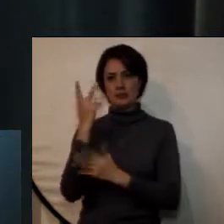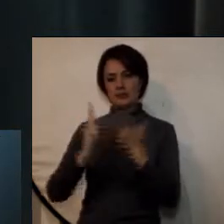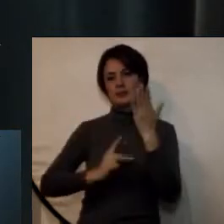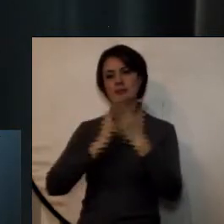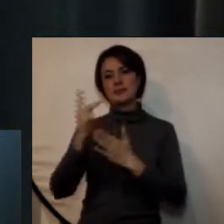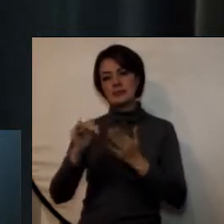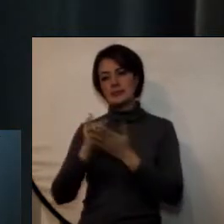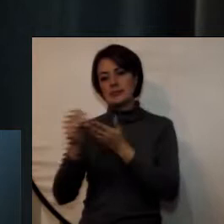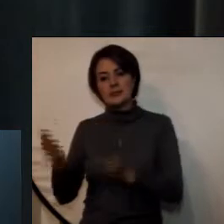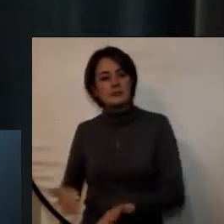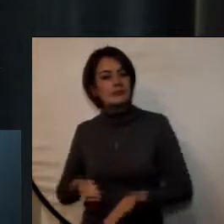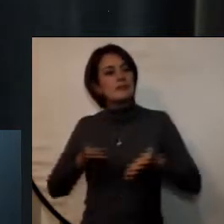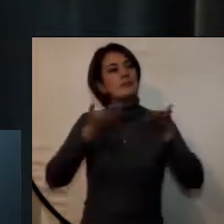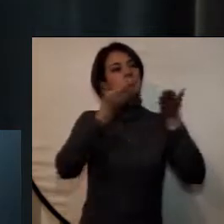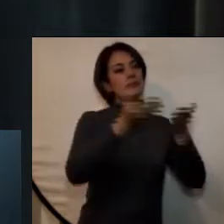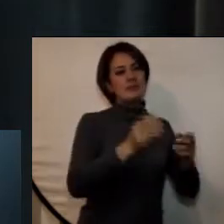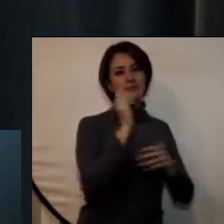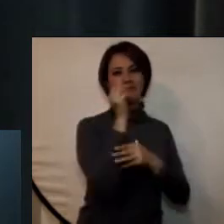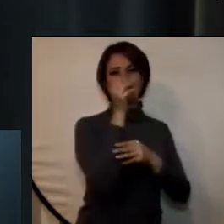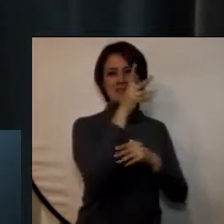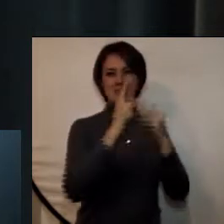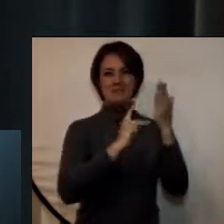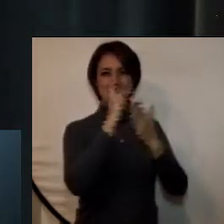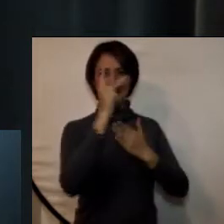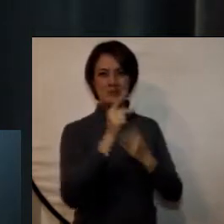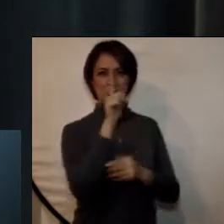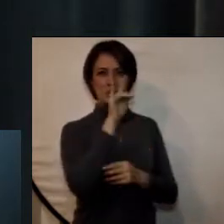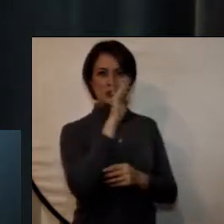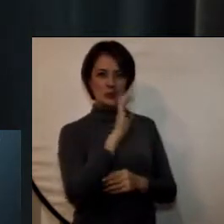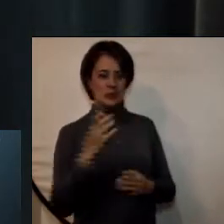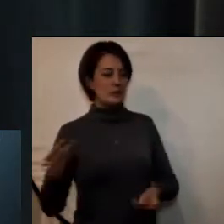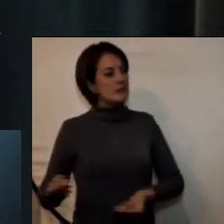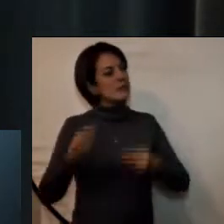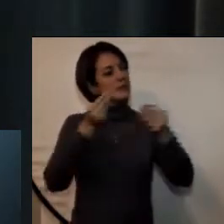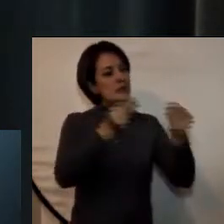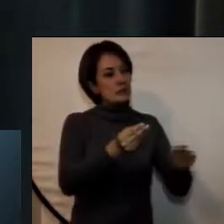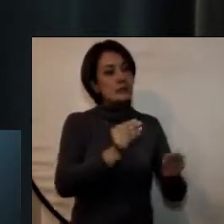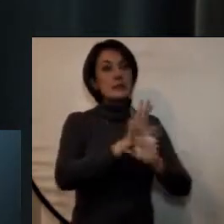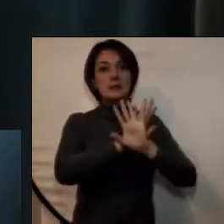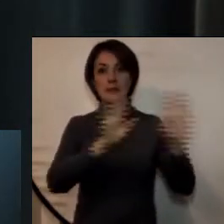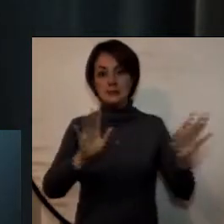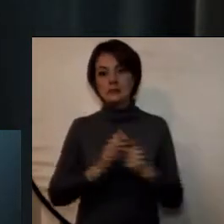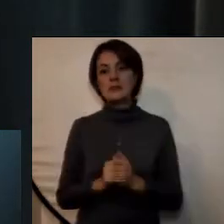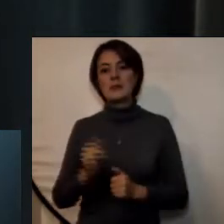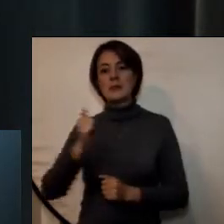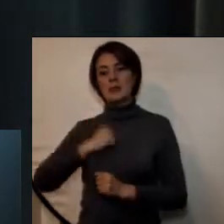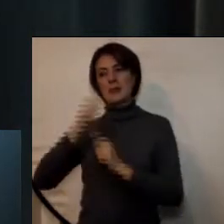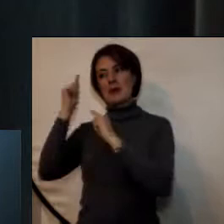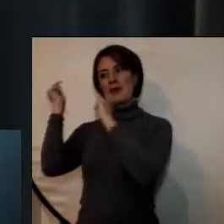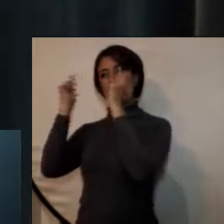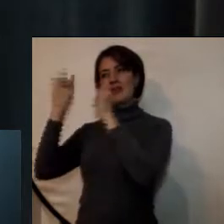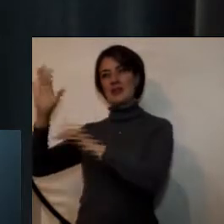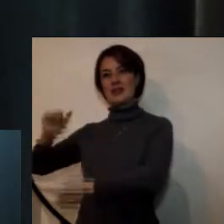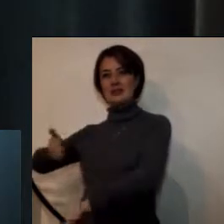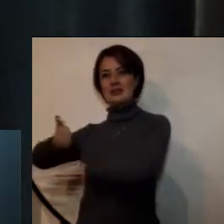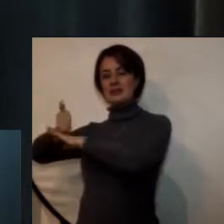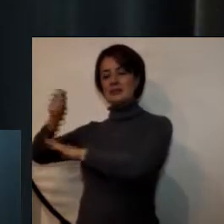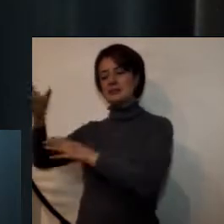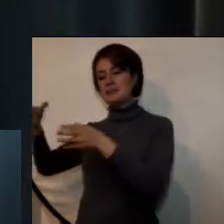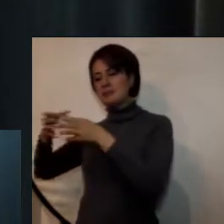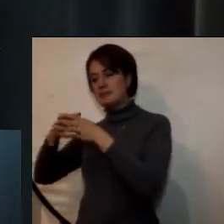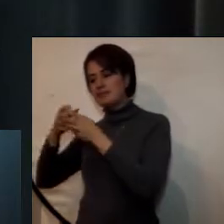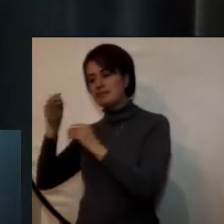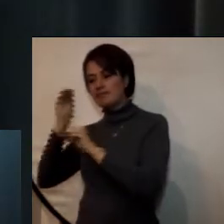llevarían allá al banco del proyecto del SUE también y por un criterio rectoral se han